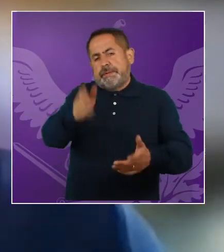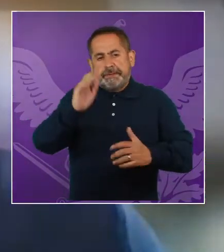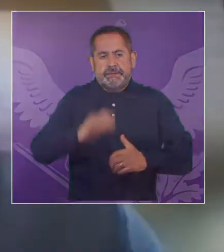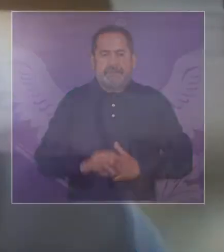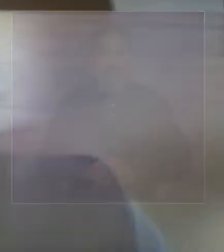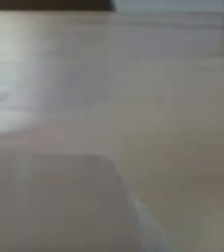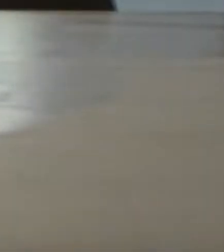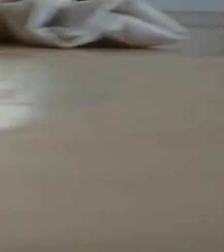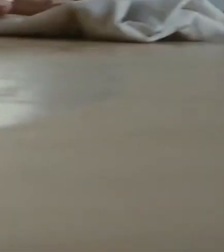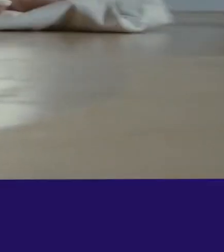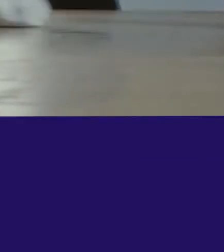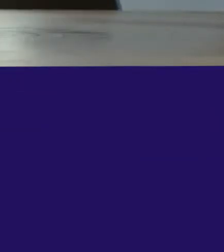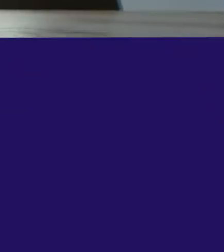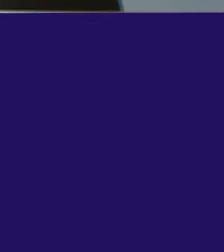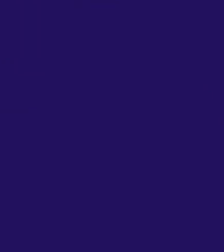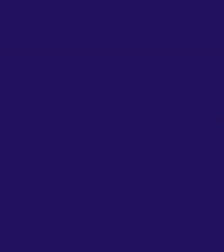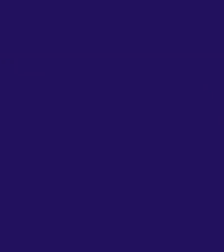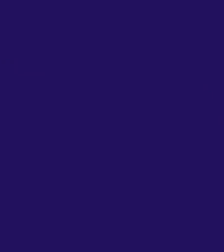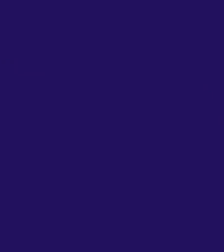también.